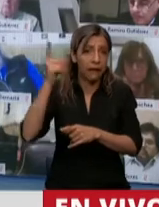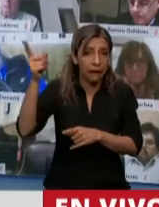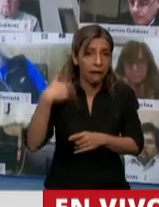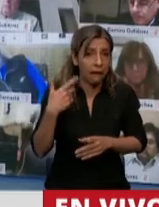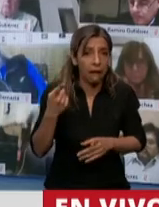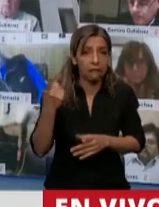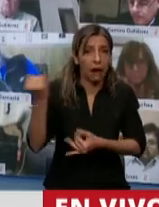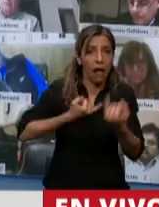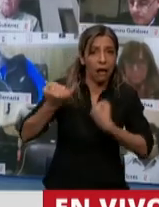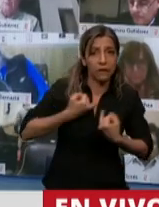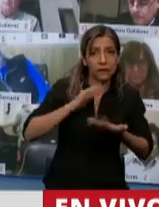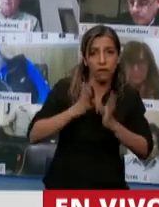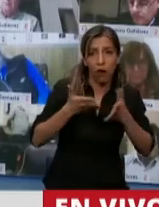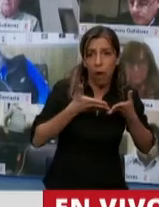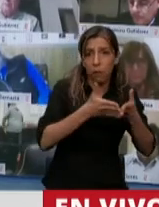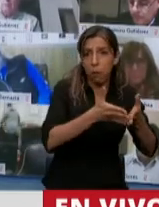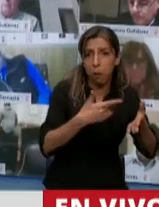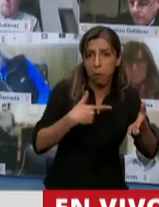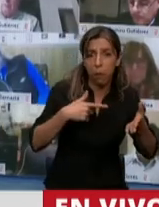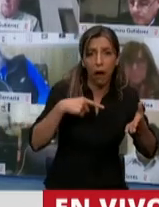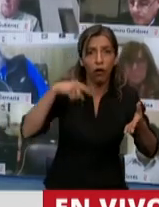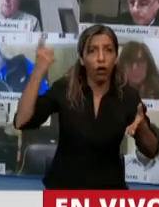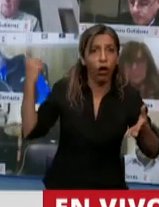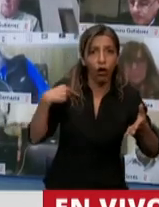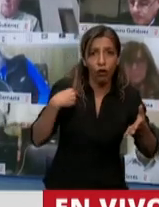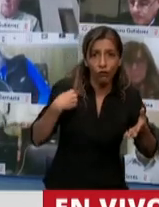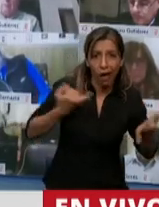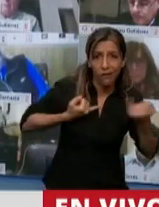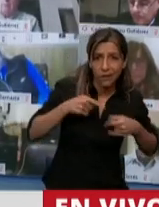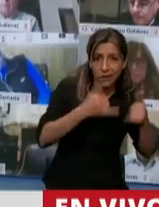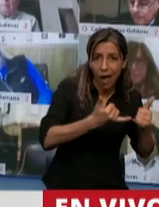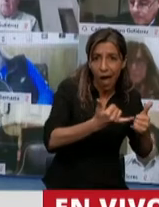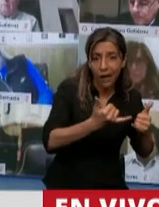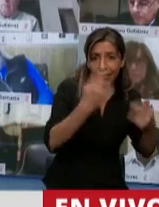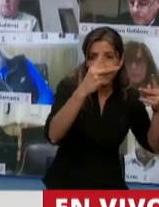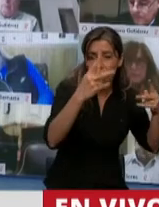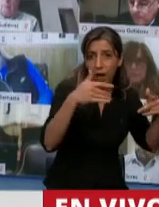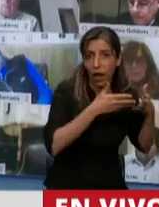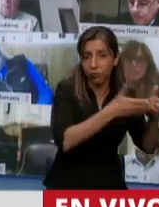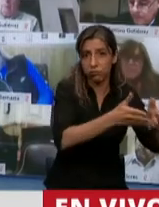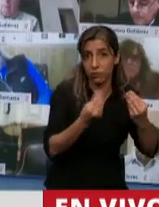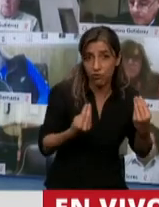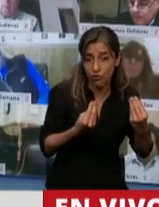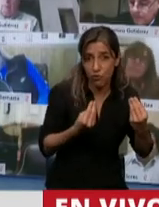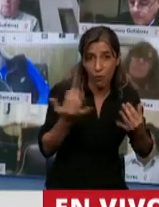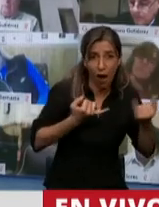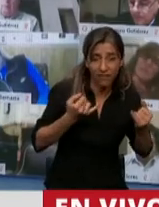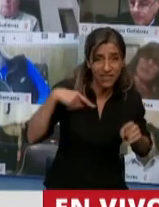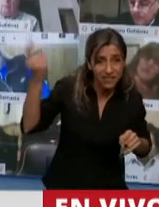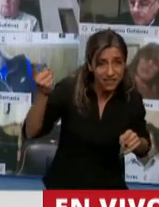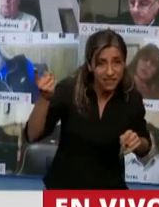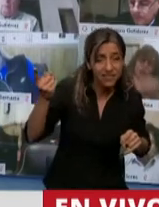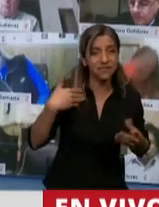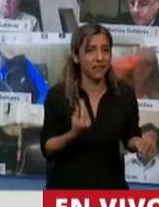plataforma, dentro de nuestra plataforma, perdón, sino que además nunca pasó por el Congreso de la Nación para ser convalidado.